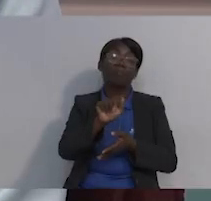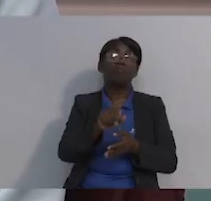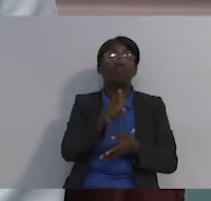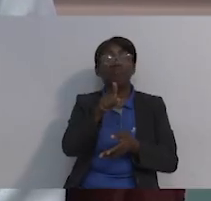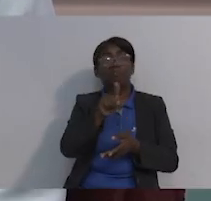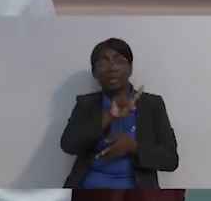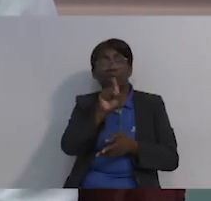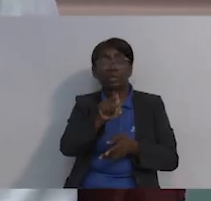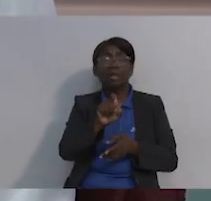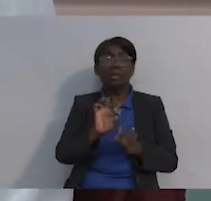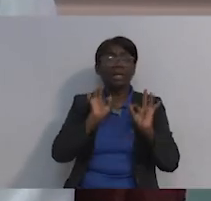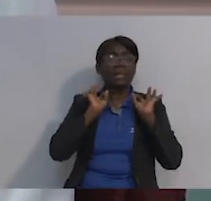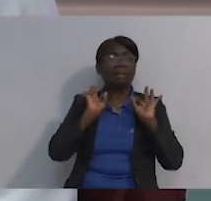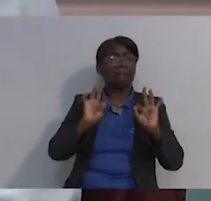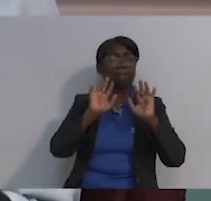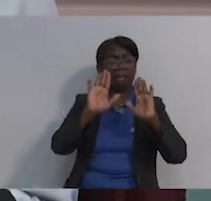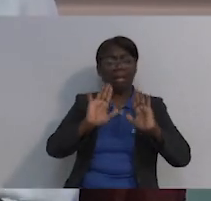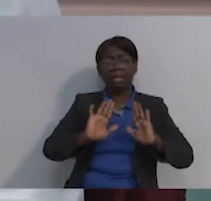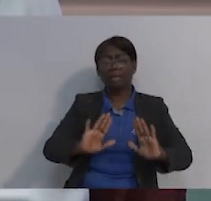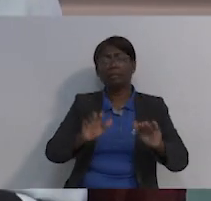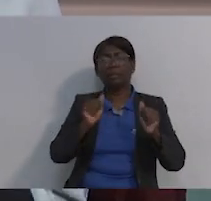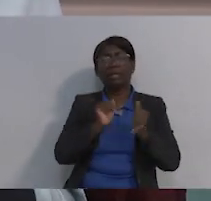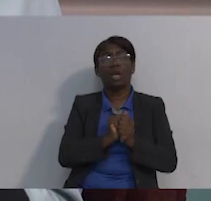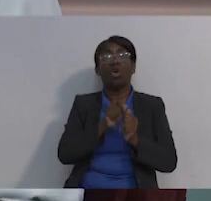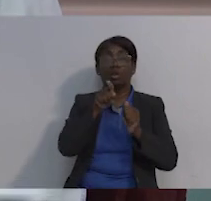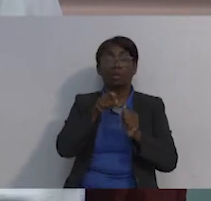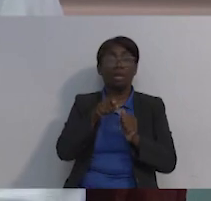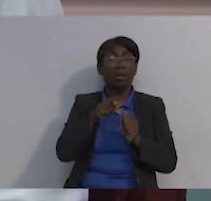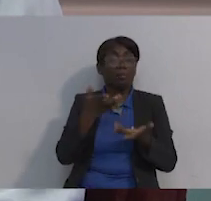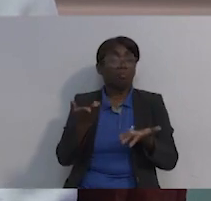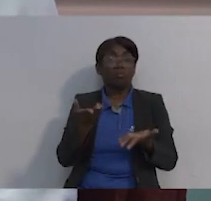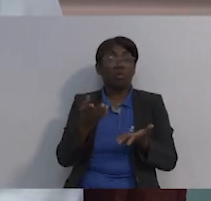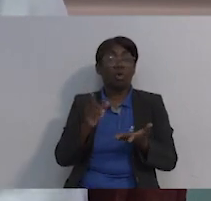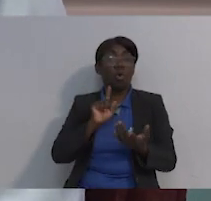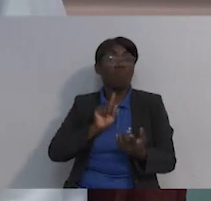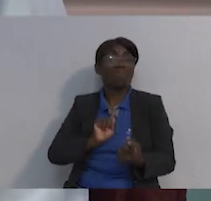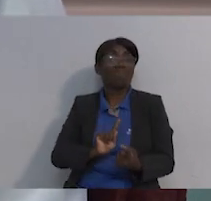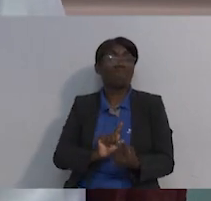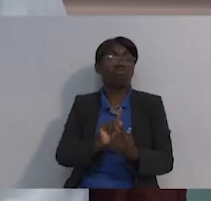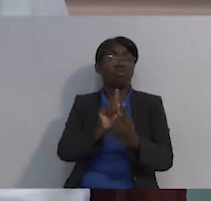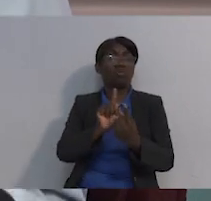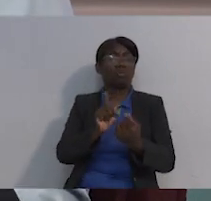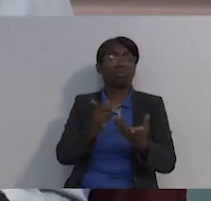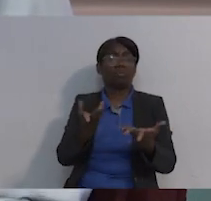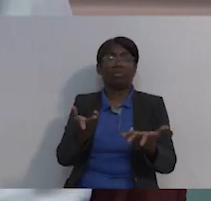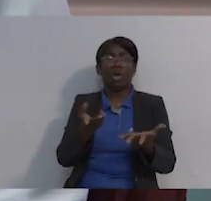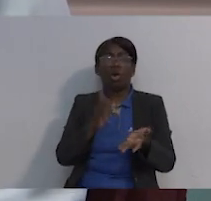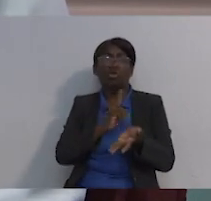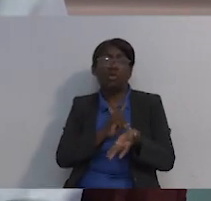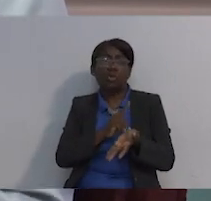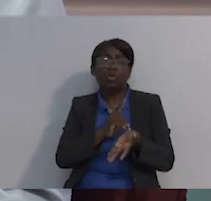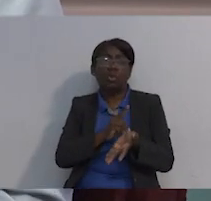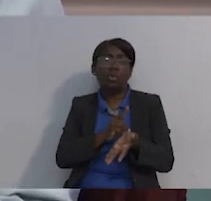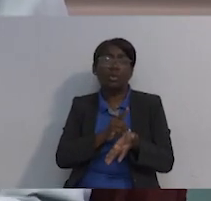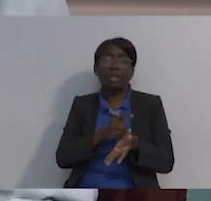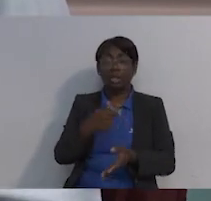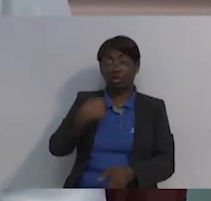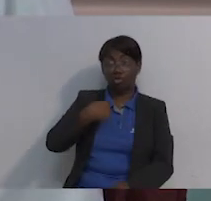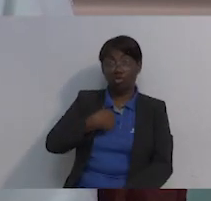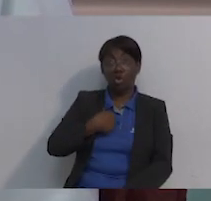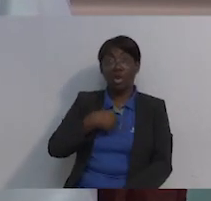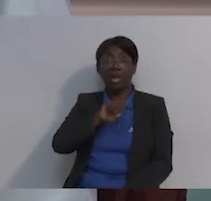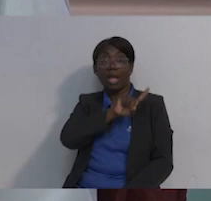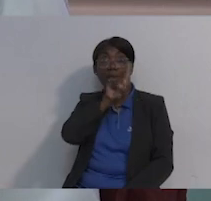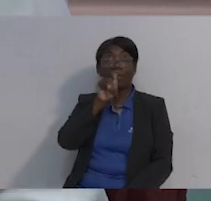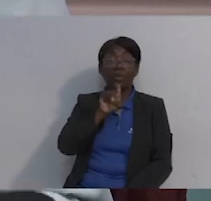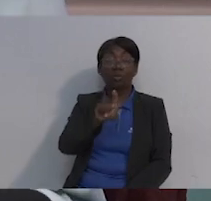jamás un médico a quien yo le haya preguntado y no me haya contestado. Si tú no le preguntas, no te